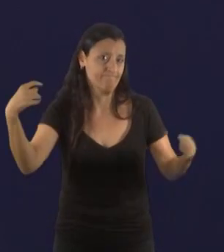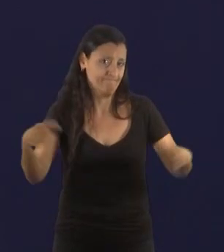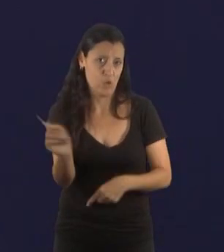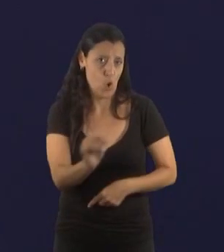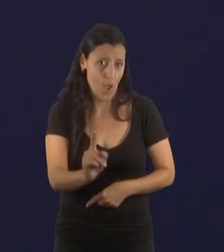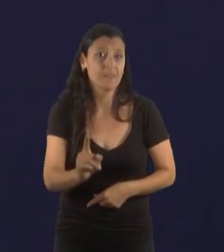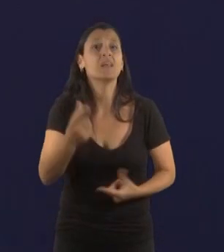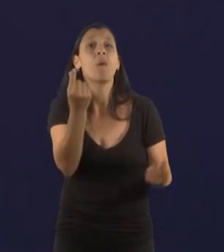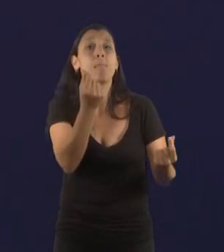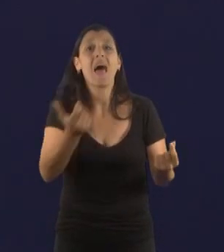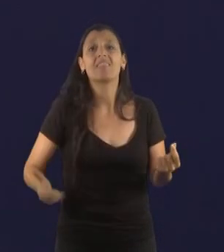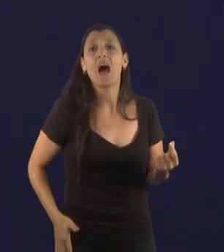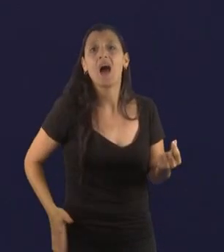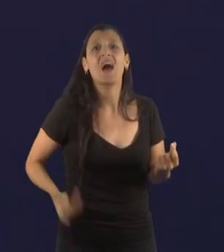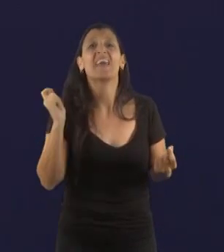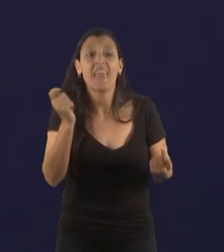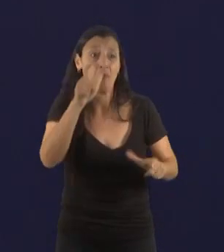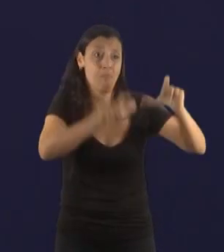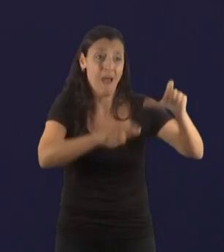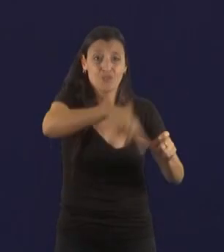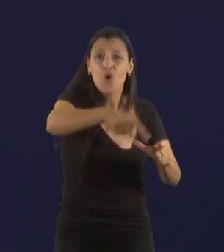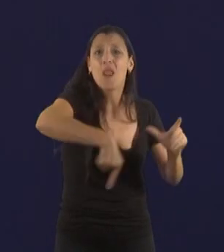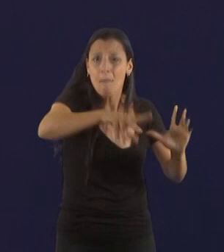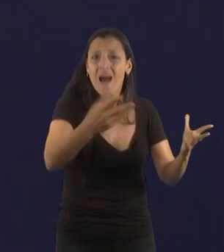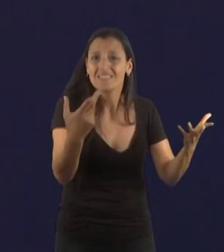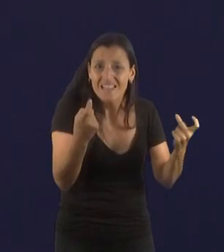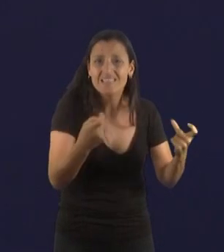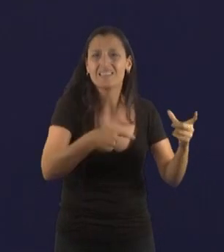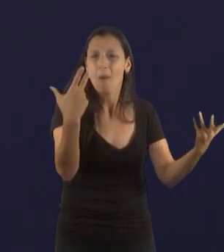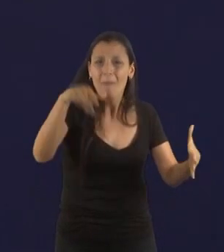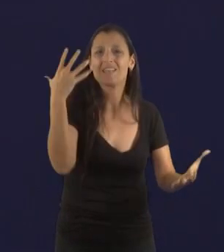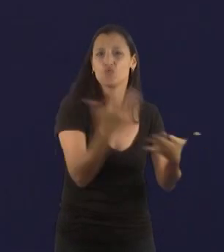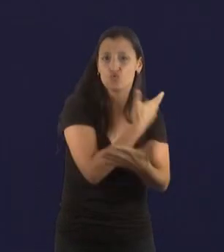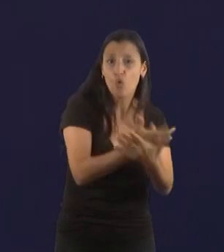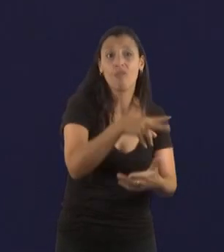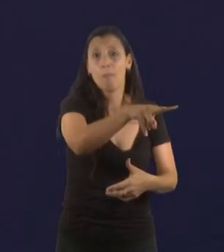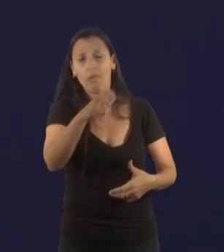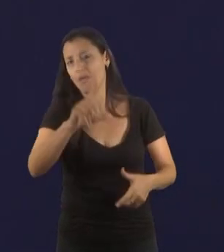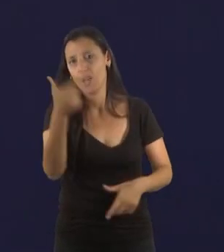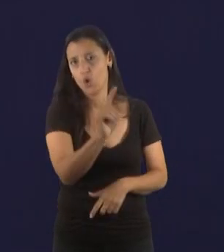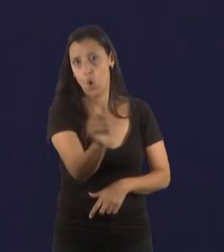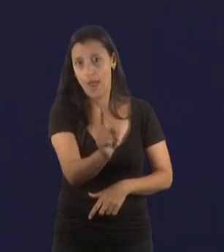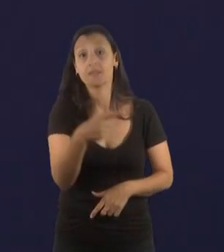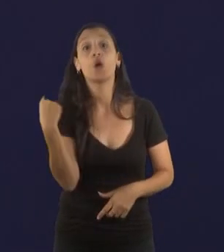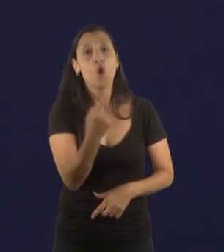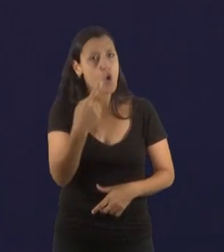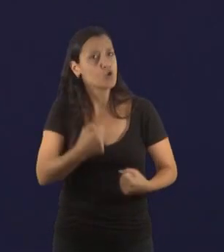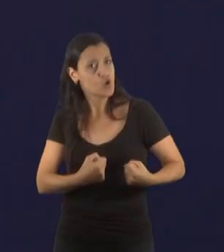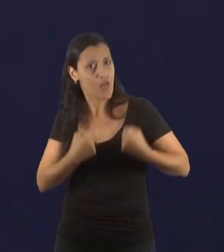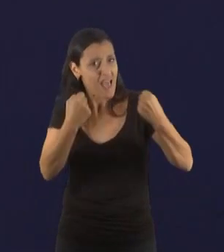sale del bolsillo del que hoy le cuesta comer todos los días. Así que se va a hacer todo lo que esté a nuestro alcance para